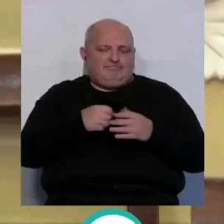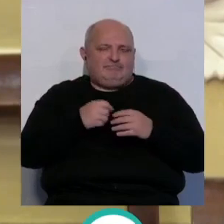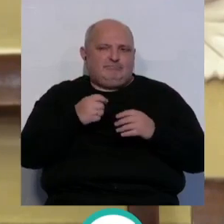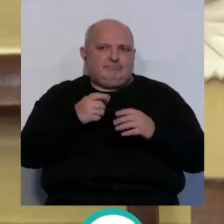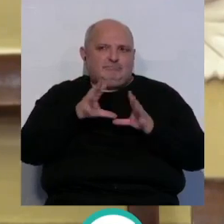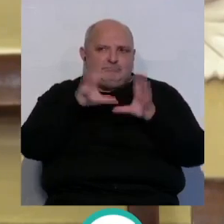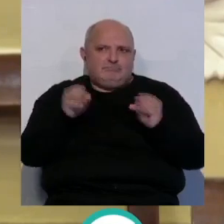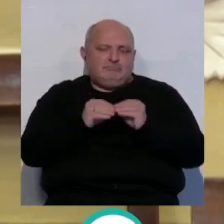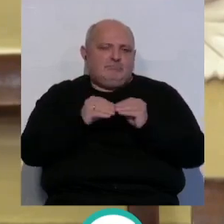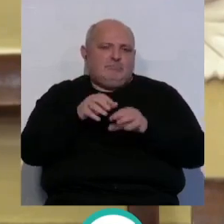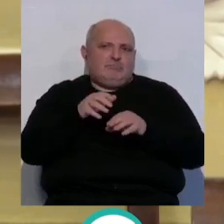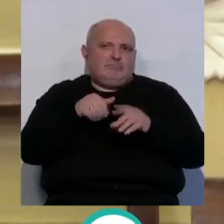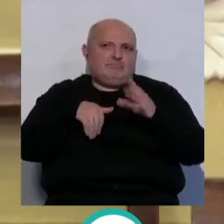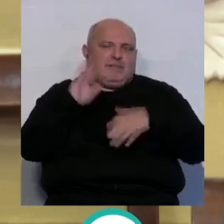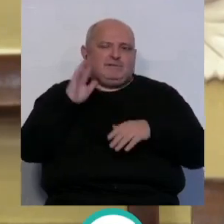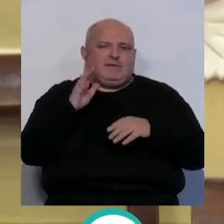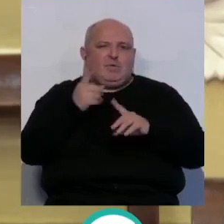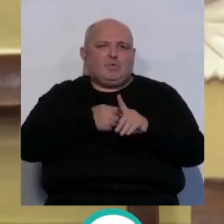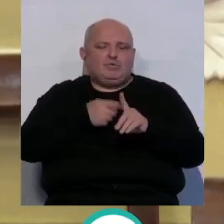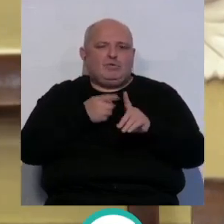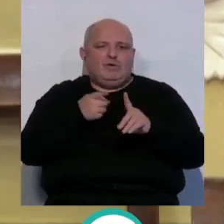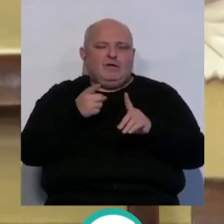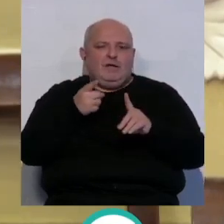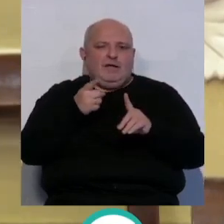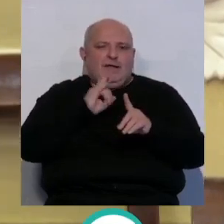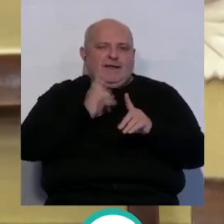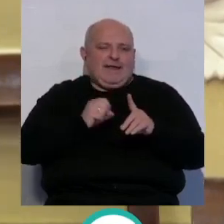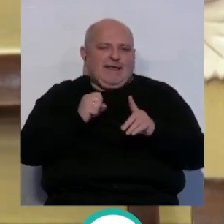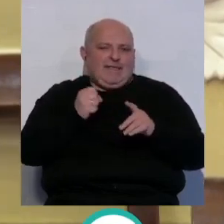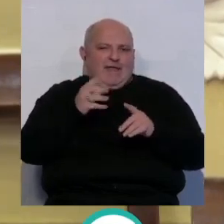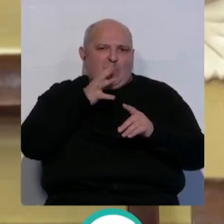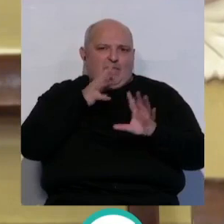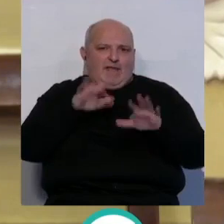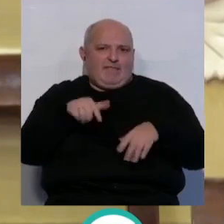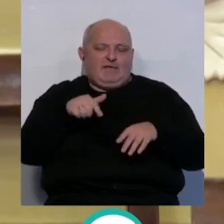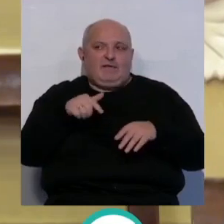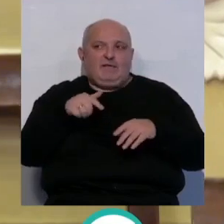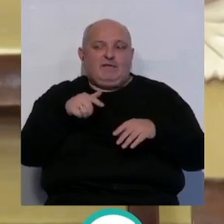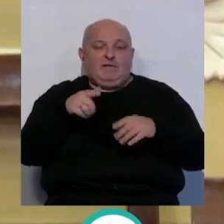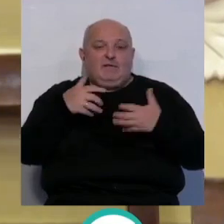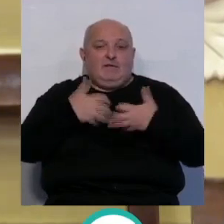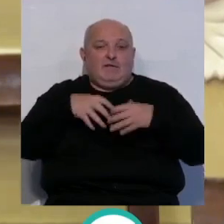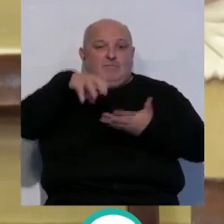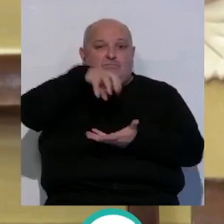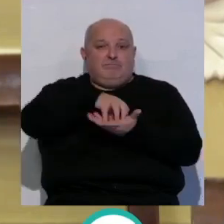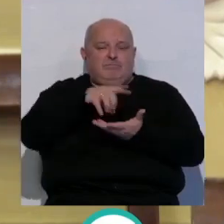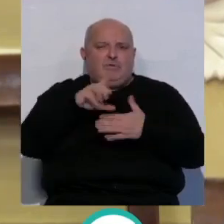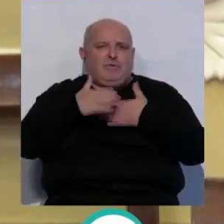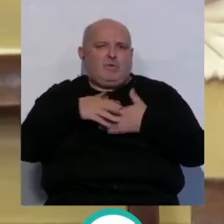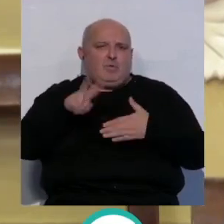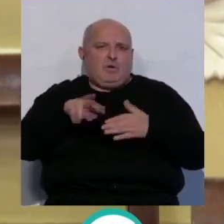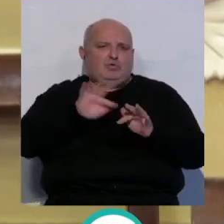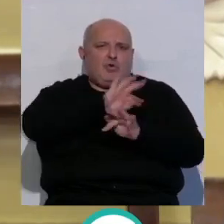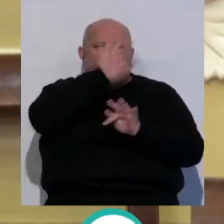representa la mayor parte de la energía utilizada por Aguas de Cádiz. Hay que tener en cuenta que esta planta no cierra nunca,